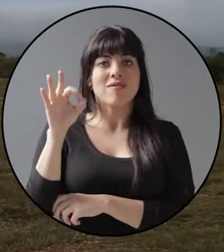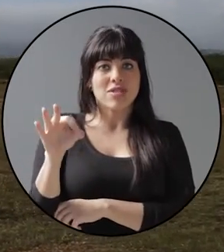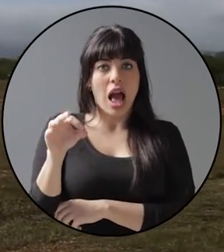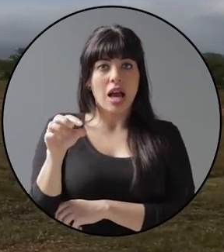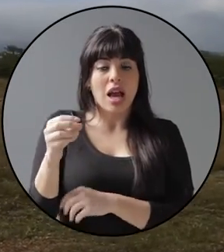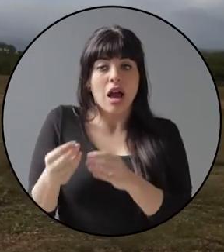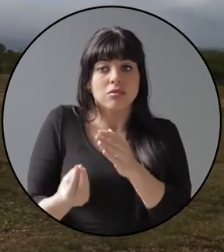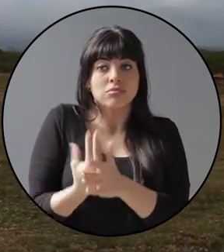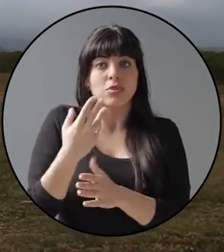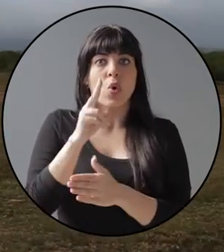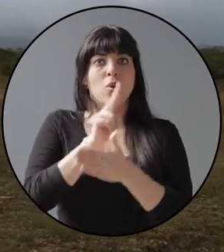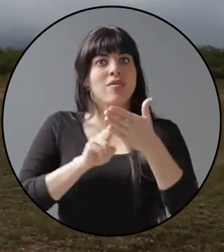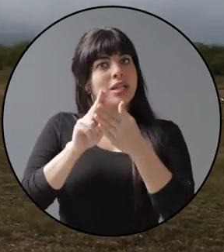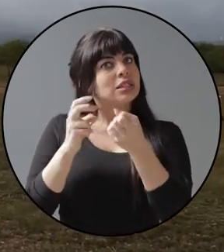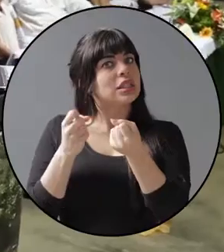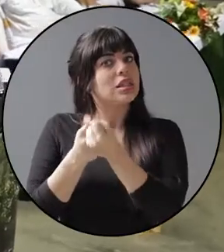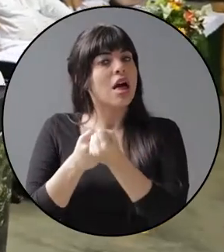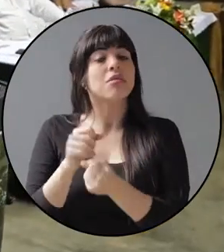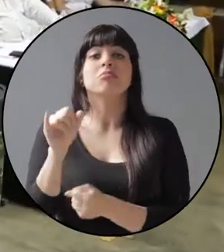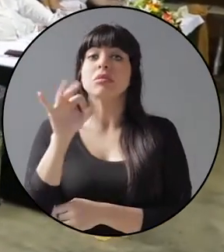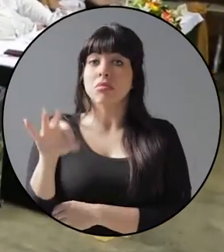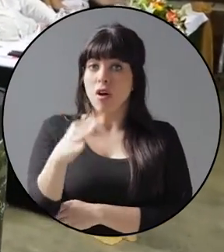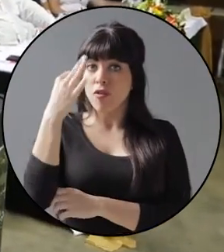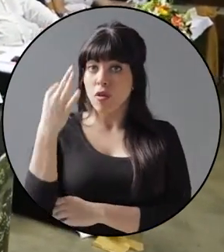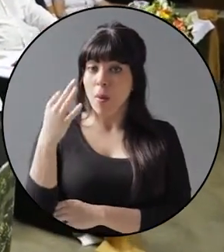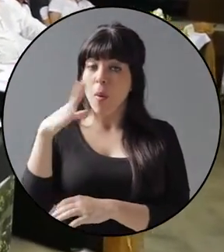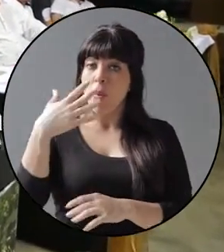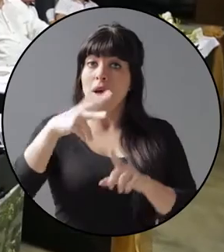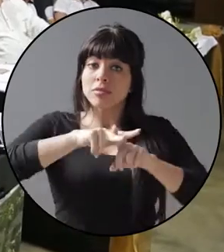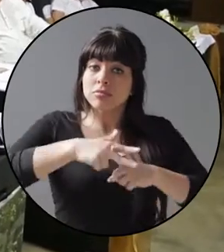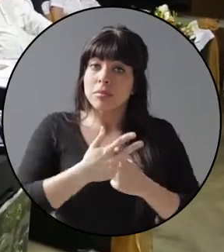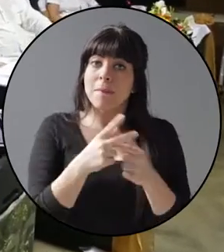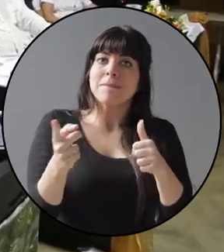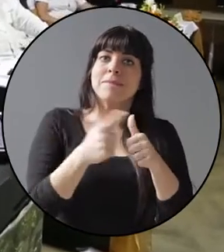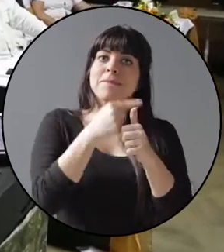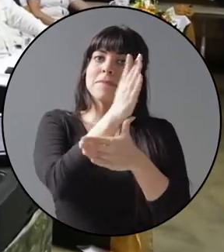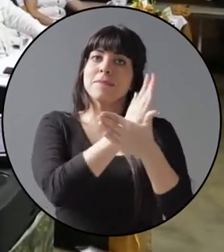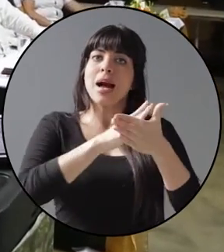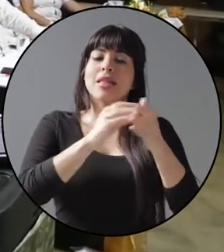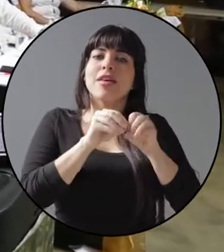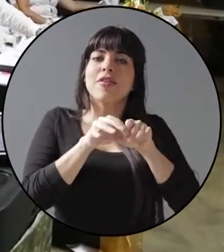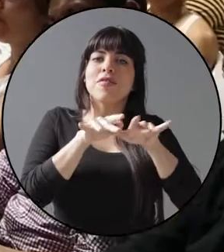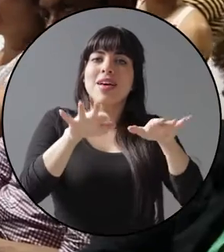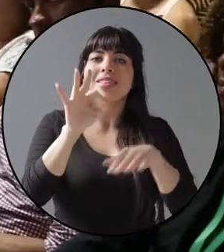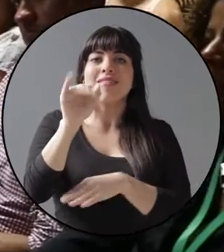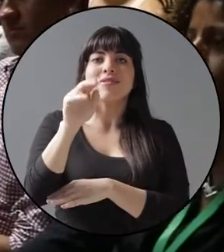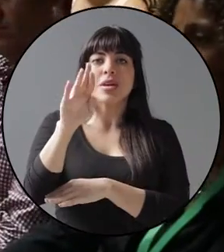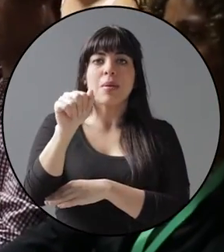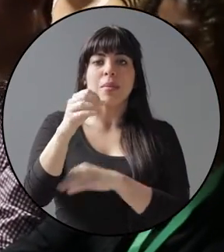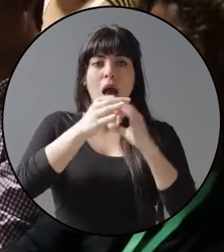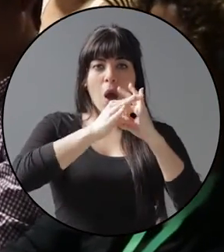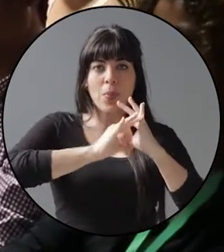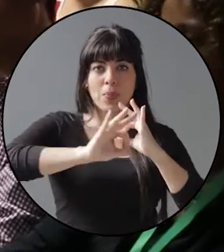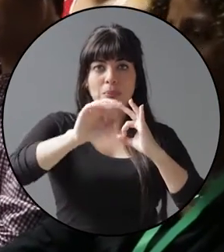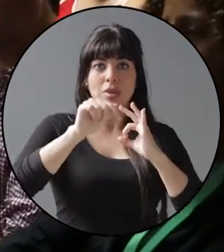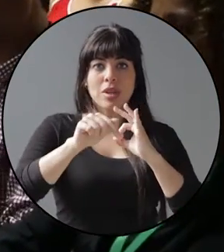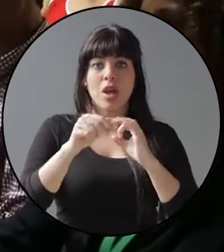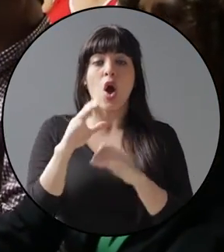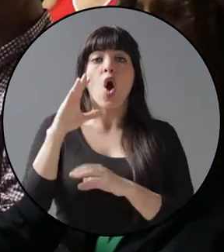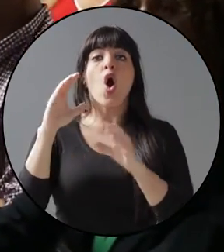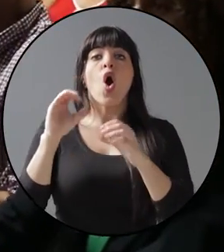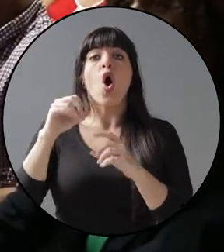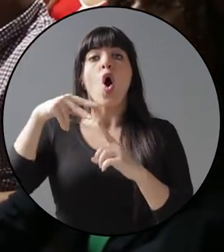como origen una universidad. De igual forma, en el arranque de la primera fase de la red de fibra óptica con que COPE